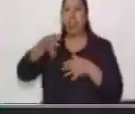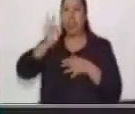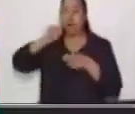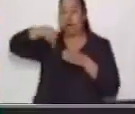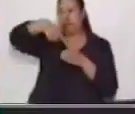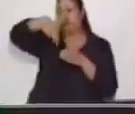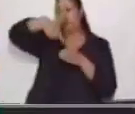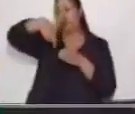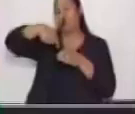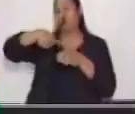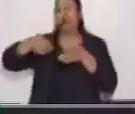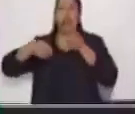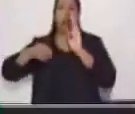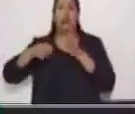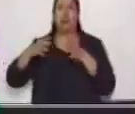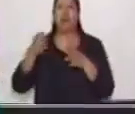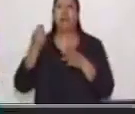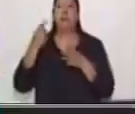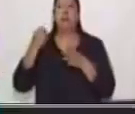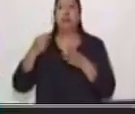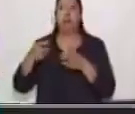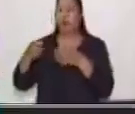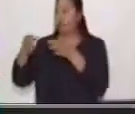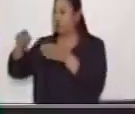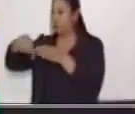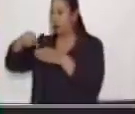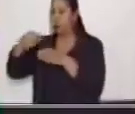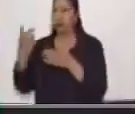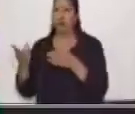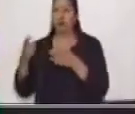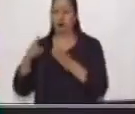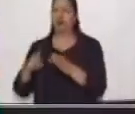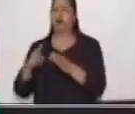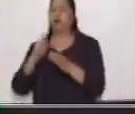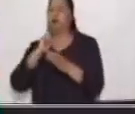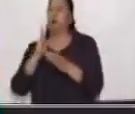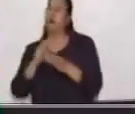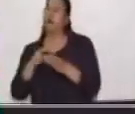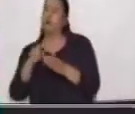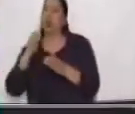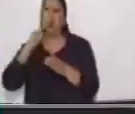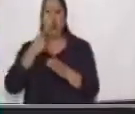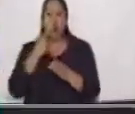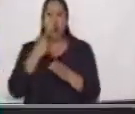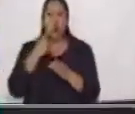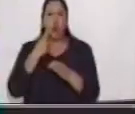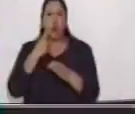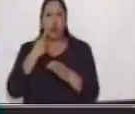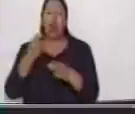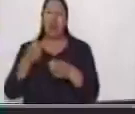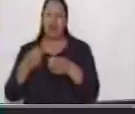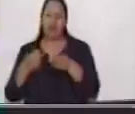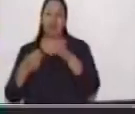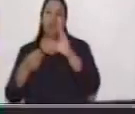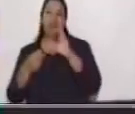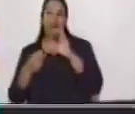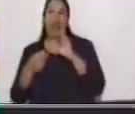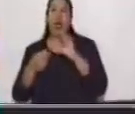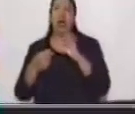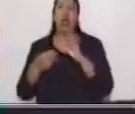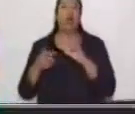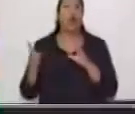azúcar. Me pregunto, ¿estará dulce? Si está dulce, me lo puedo tomar. Si no está dulce, tengo que añadirle azúcar.